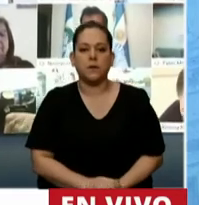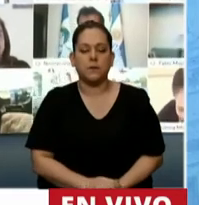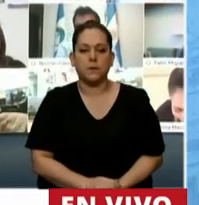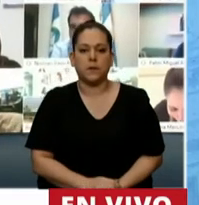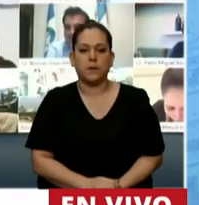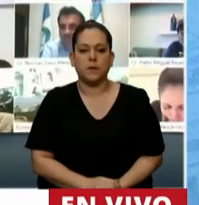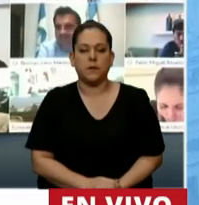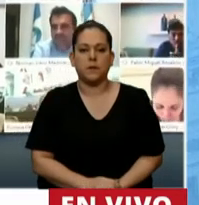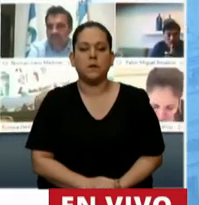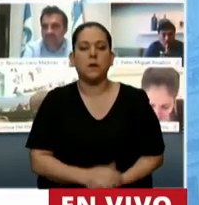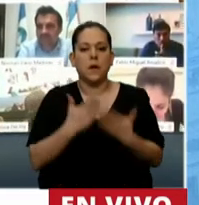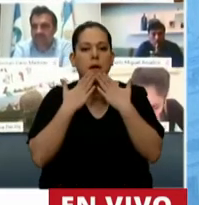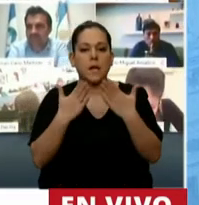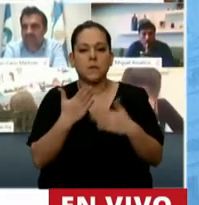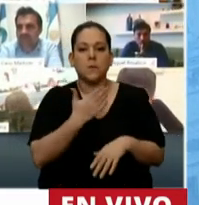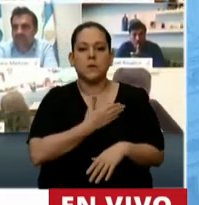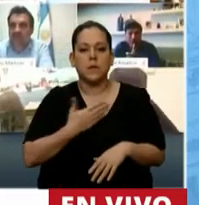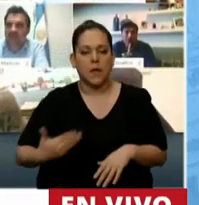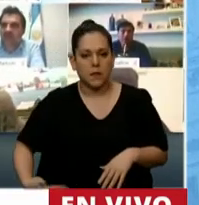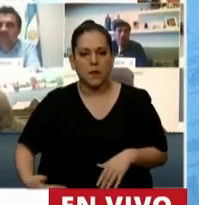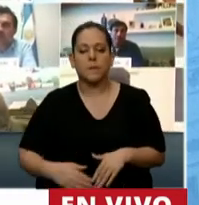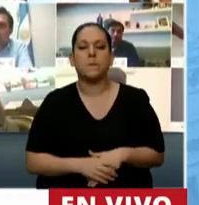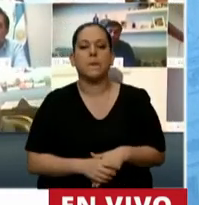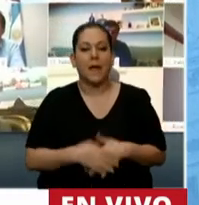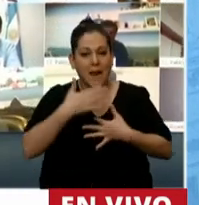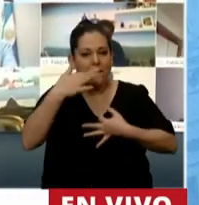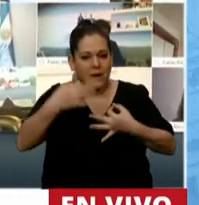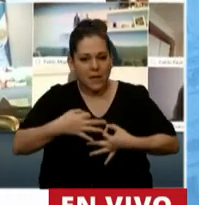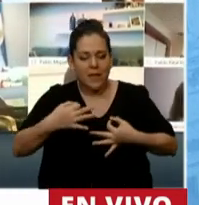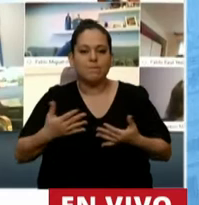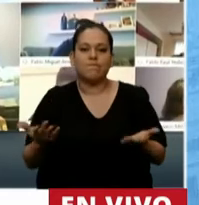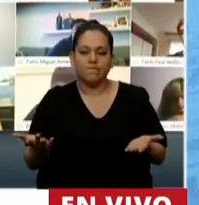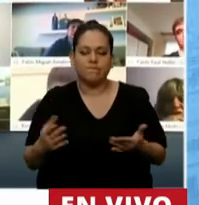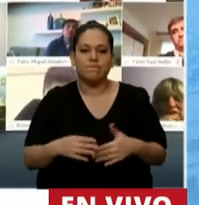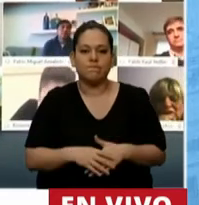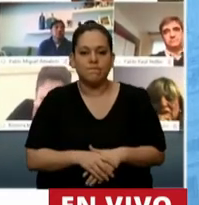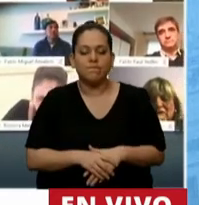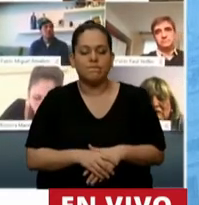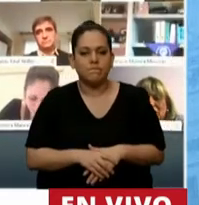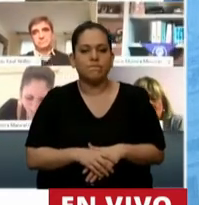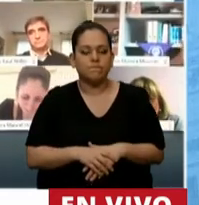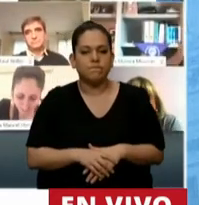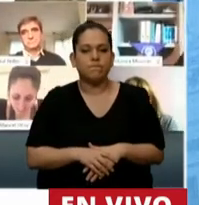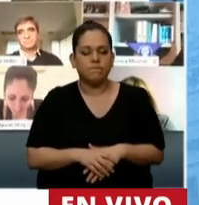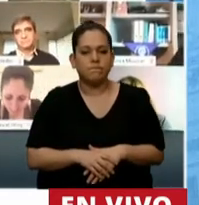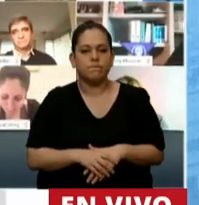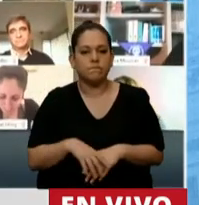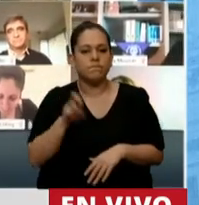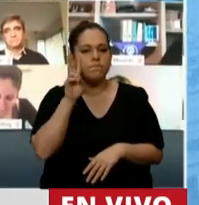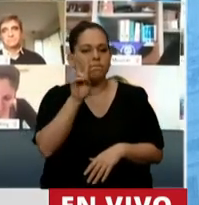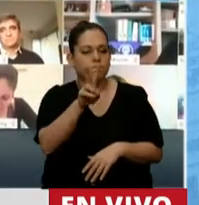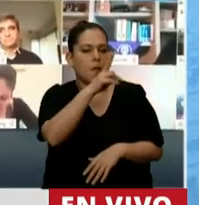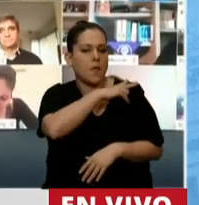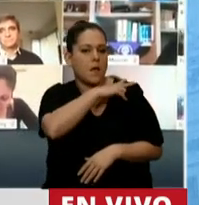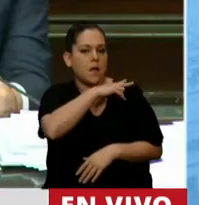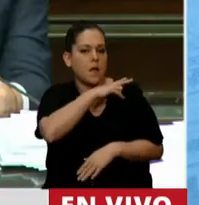Gracias, señor presidente. La verdad que escuchar al jefe